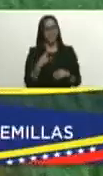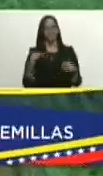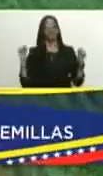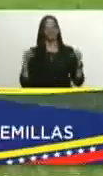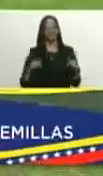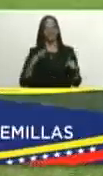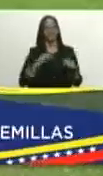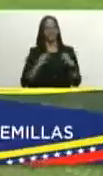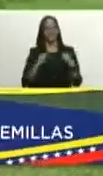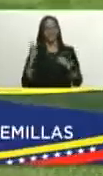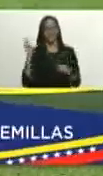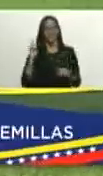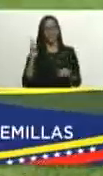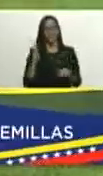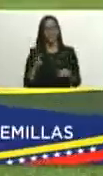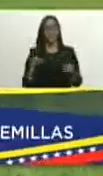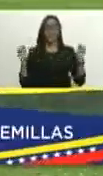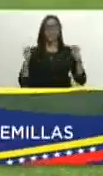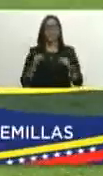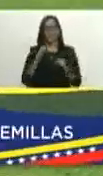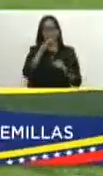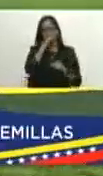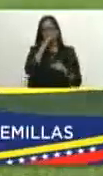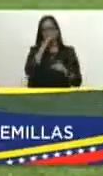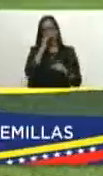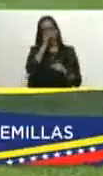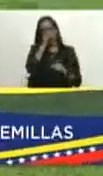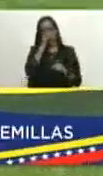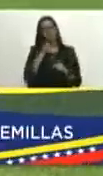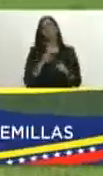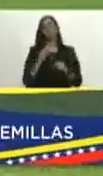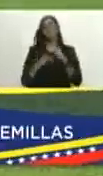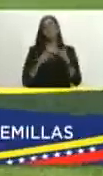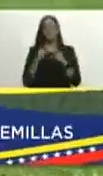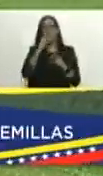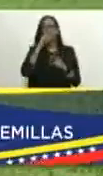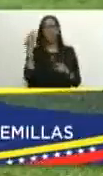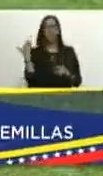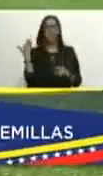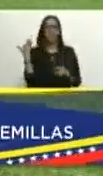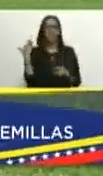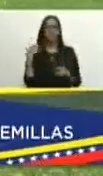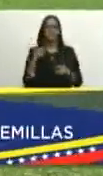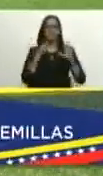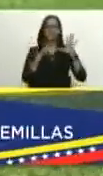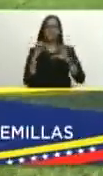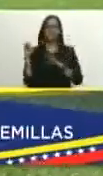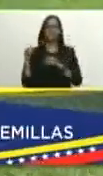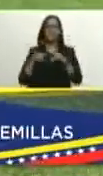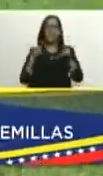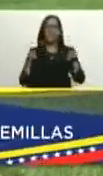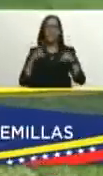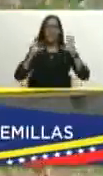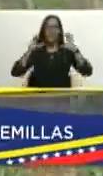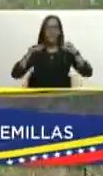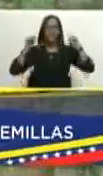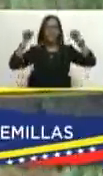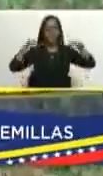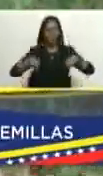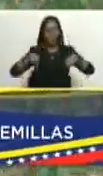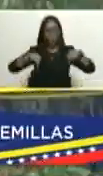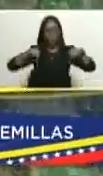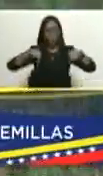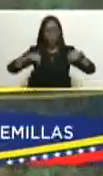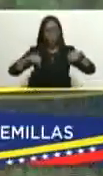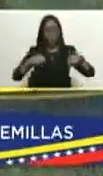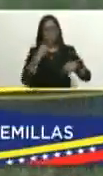está viviendo Venezuela esta unidad de producción el año pasado produjo 700 hectáreas de maíz y hoy estamos viendo aquí en estas